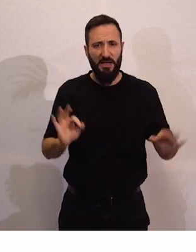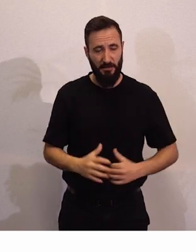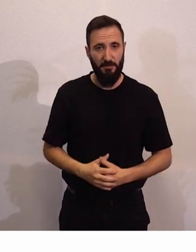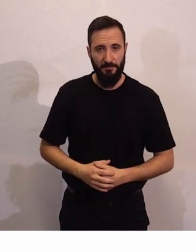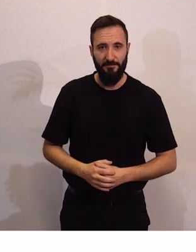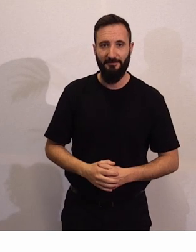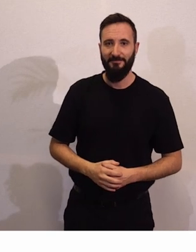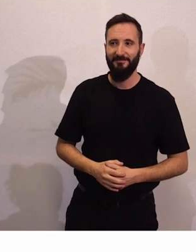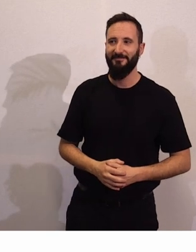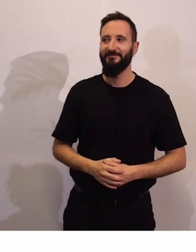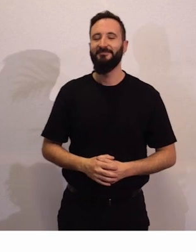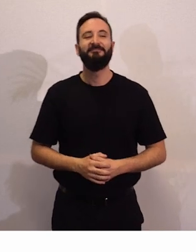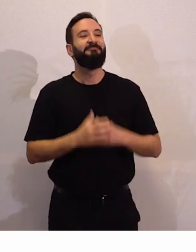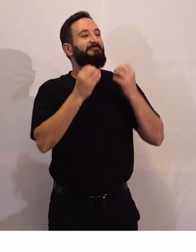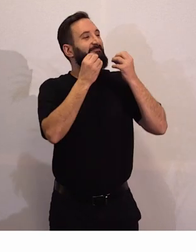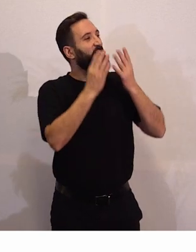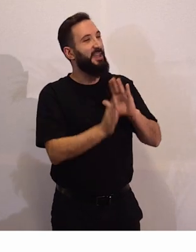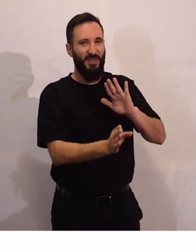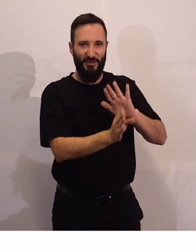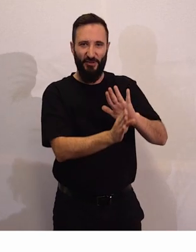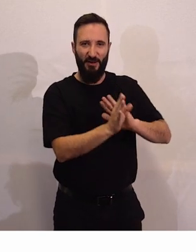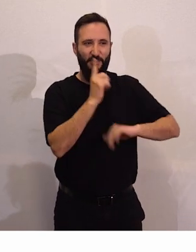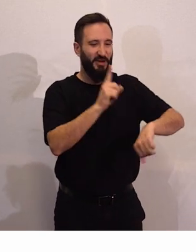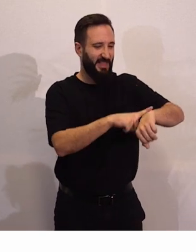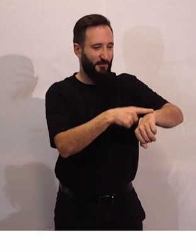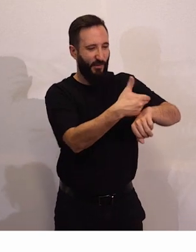bueno vamos a seguir porque si no se nos va el tiempo